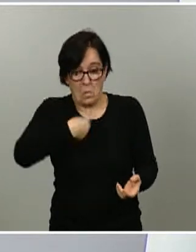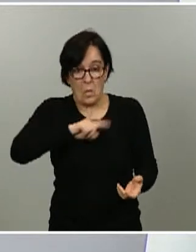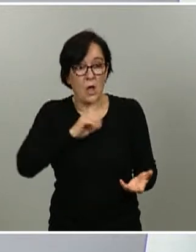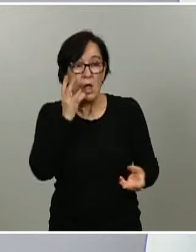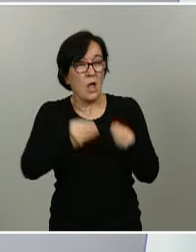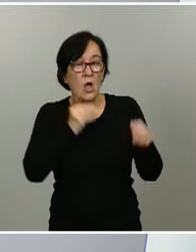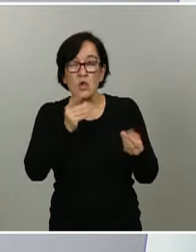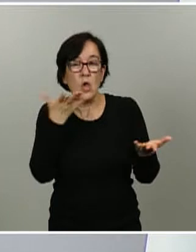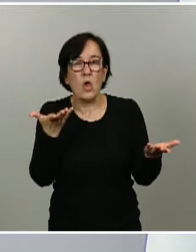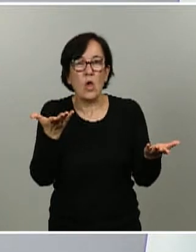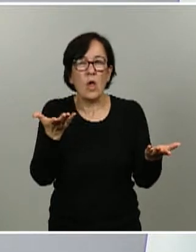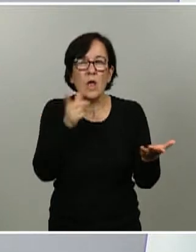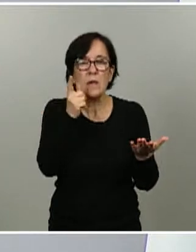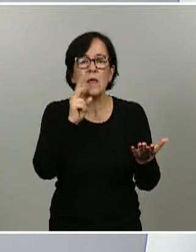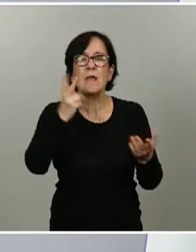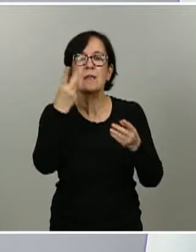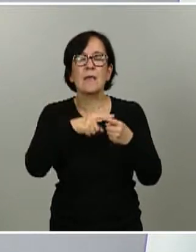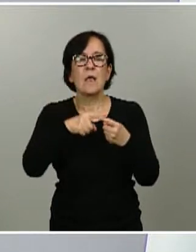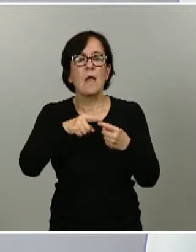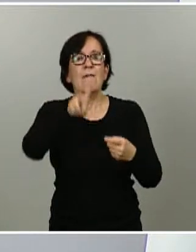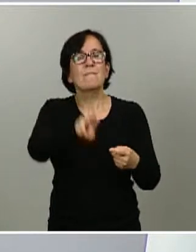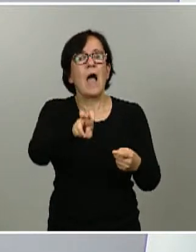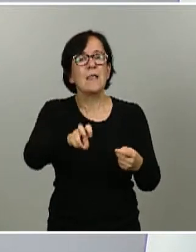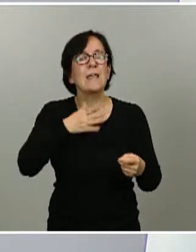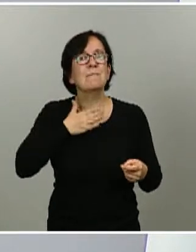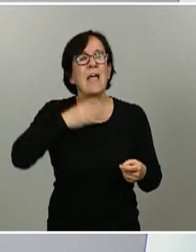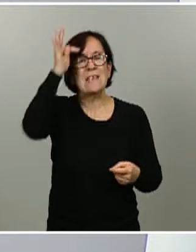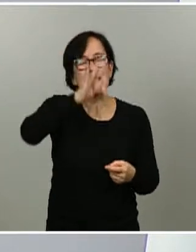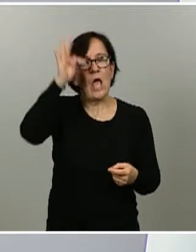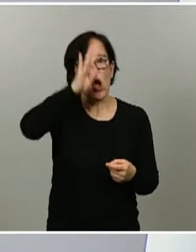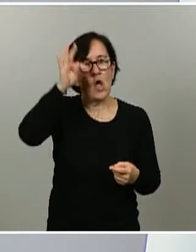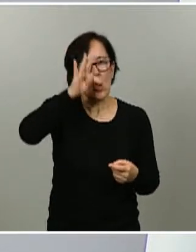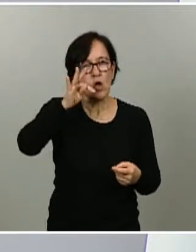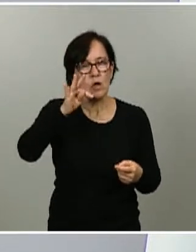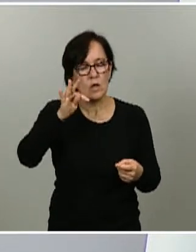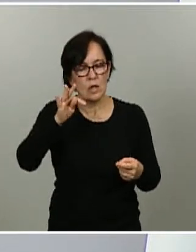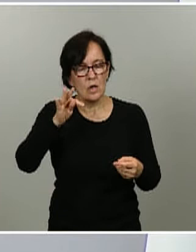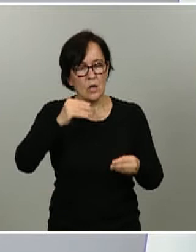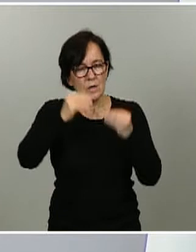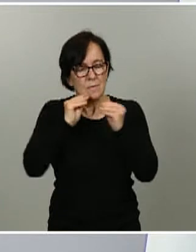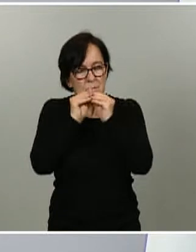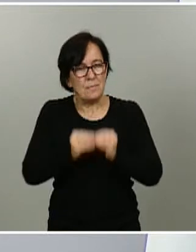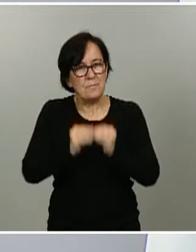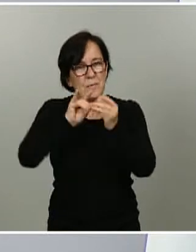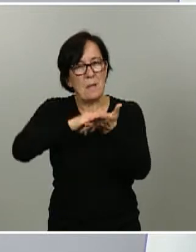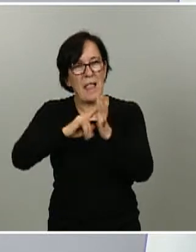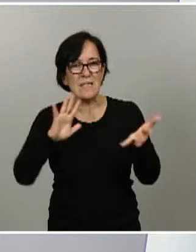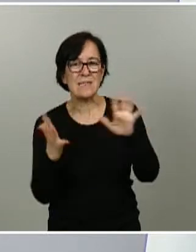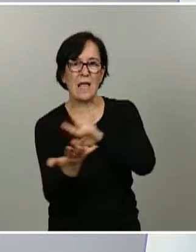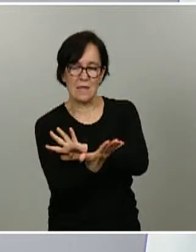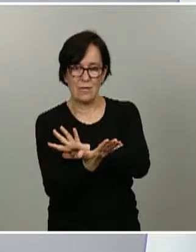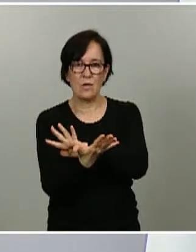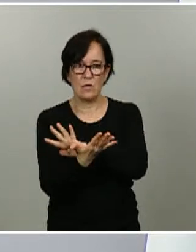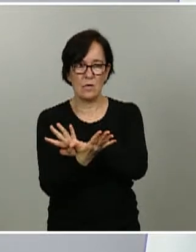Y dos, es una validación de las hipótesis que presidieron la elaboración del plan de transición a la nueva